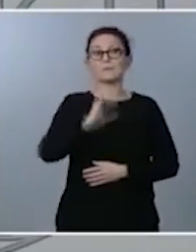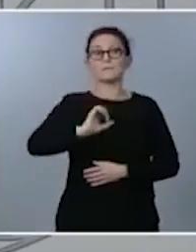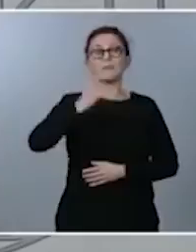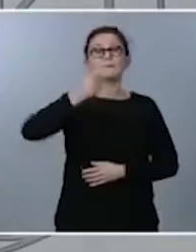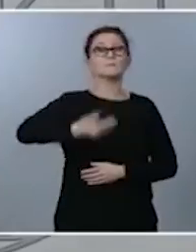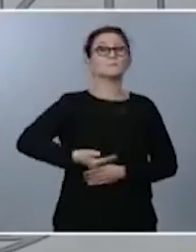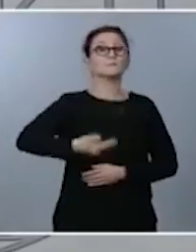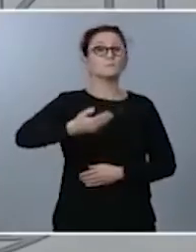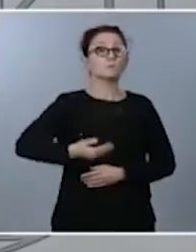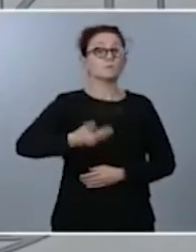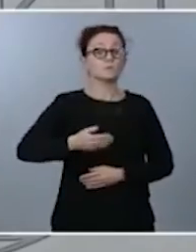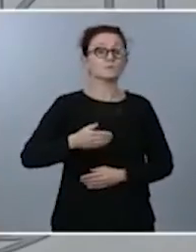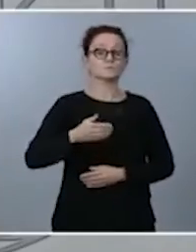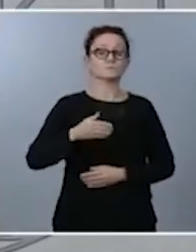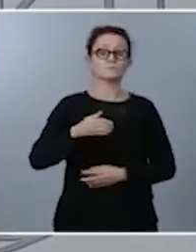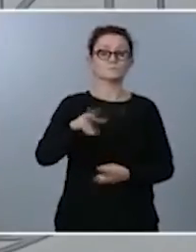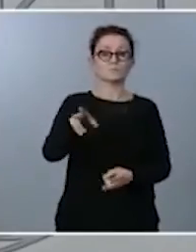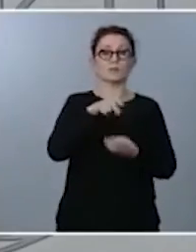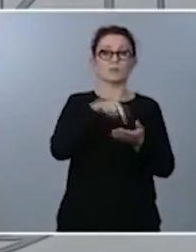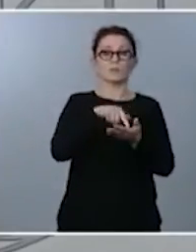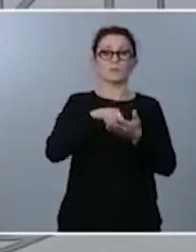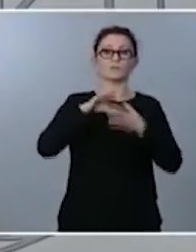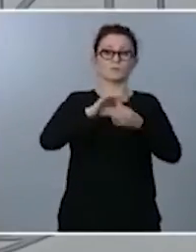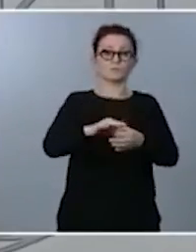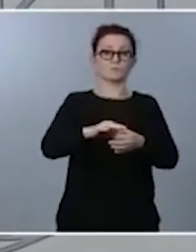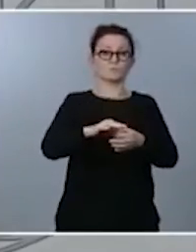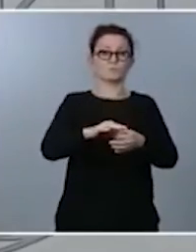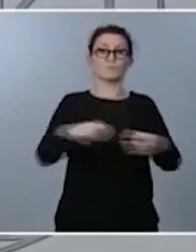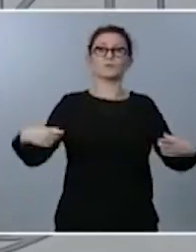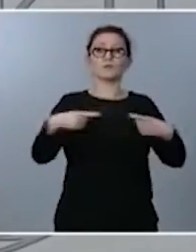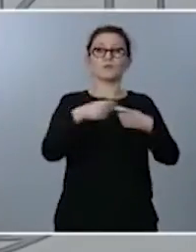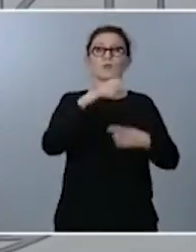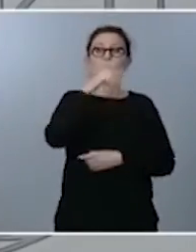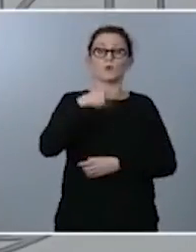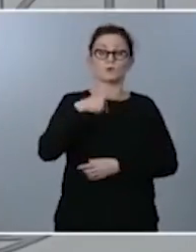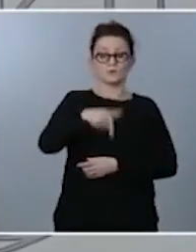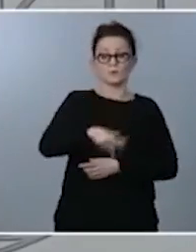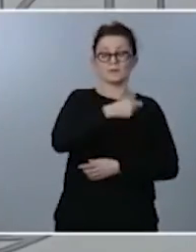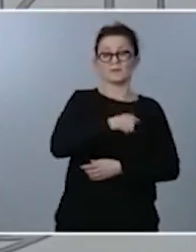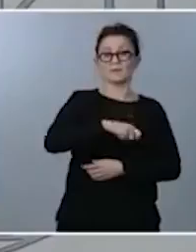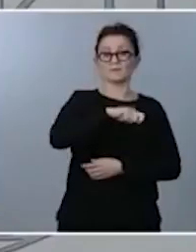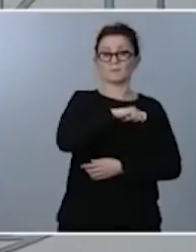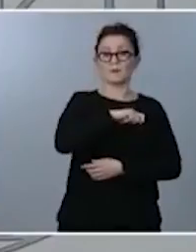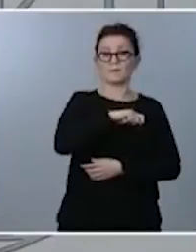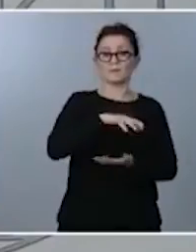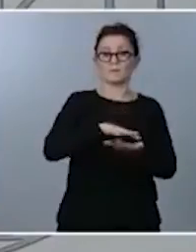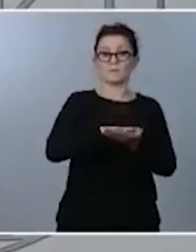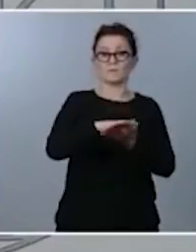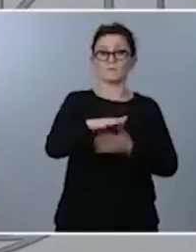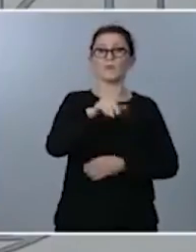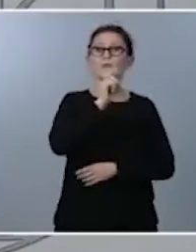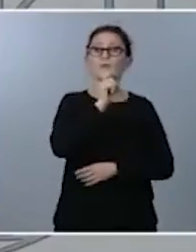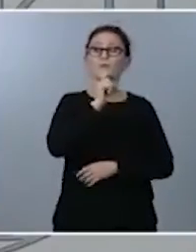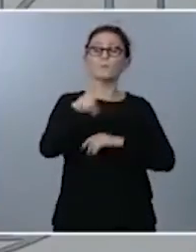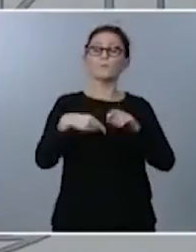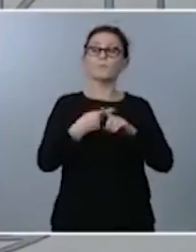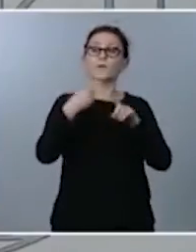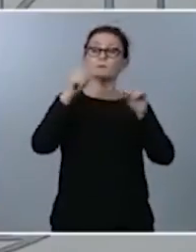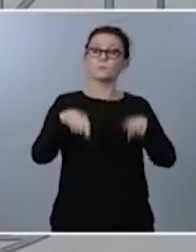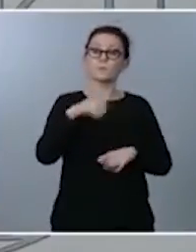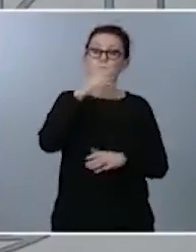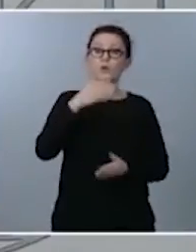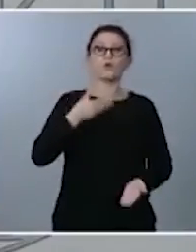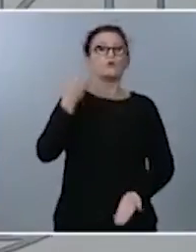impuesto de sociedades por el bajo rendimiento que tiene nuestro país y sobre todo por la injusticia que supone que de forma